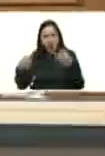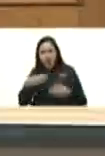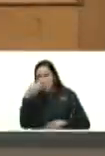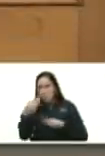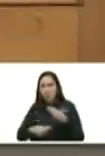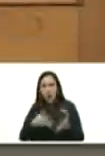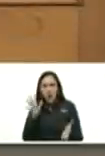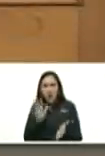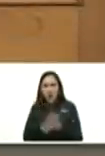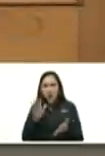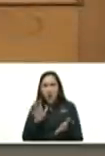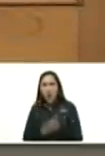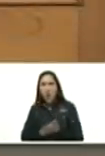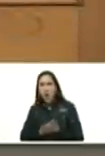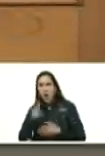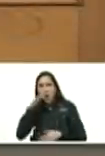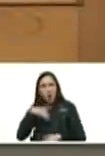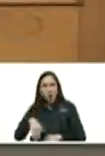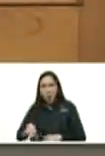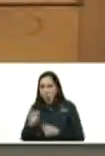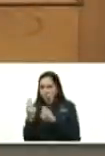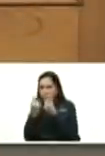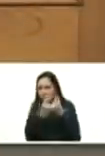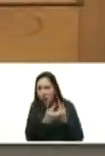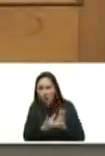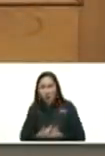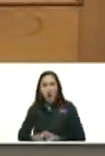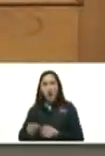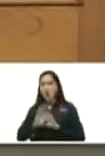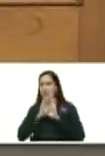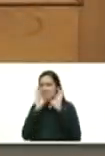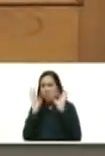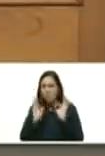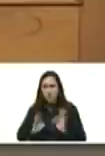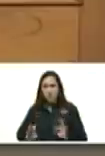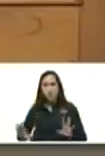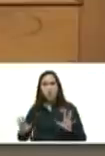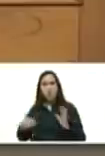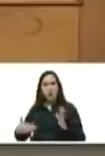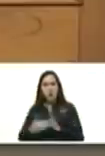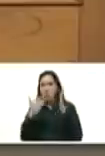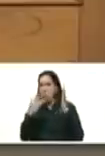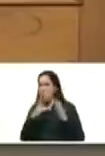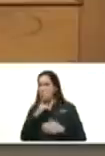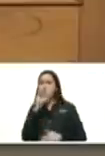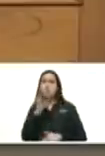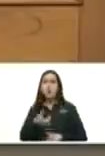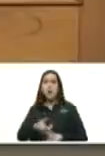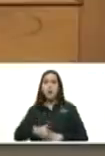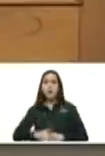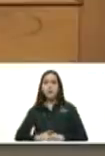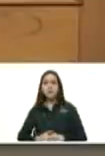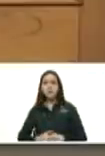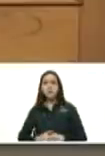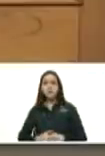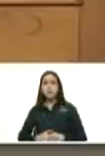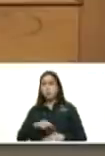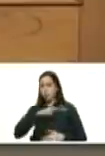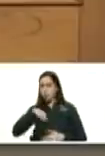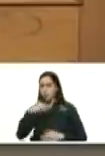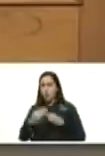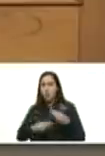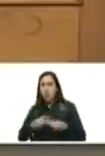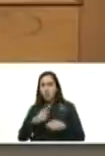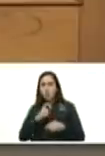política la prosperidad económica el modelo económico brutal y que hicimos en cada